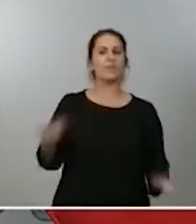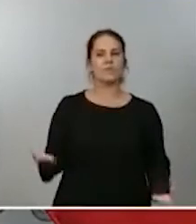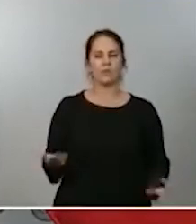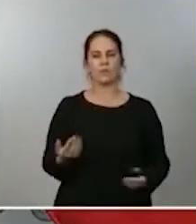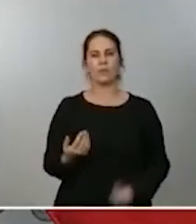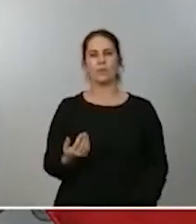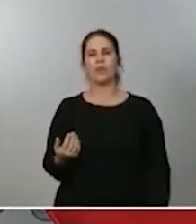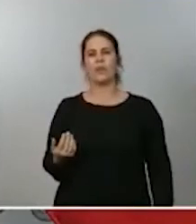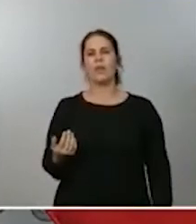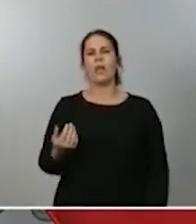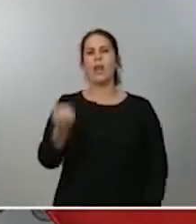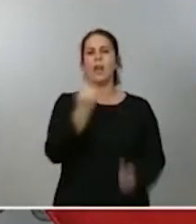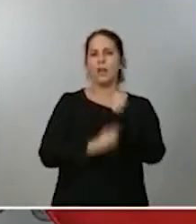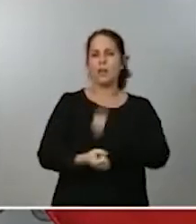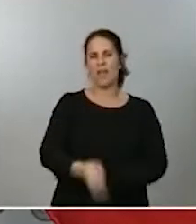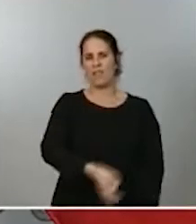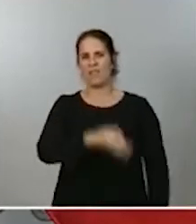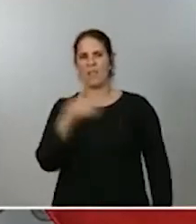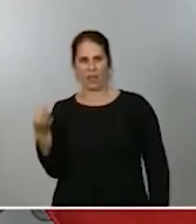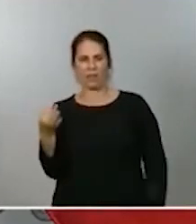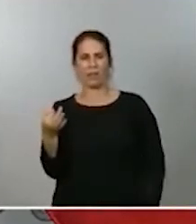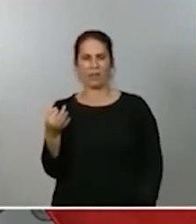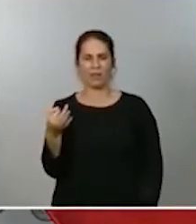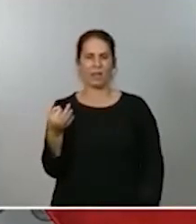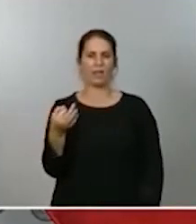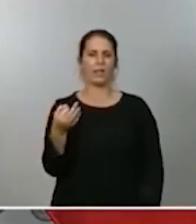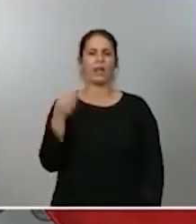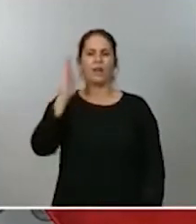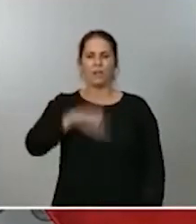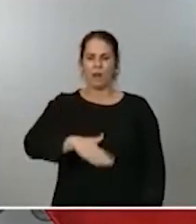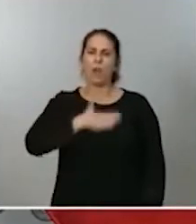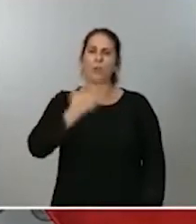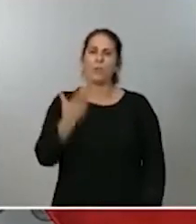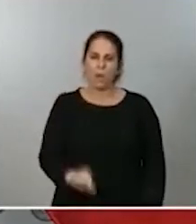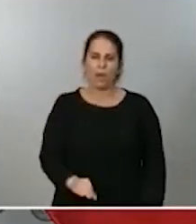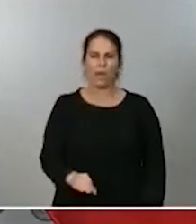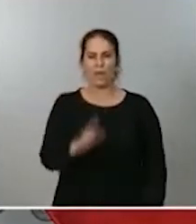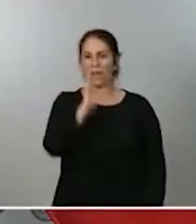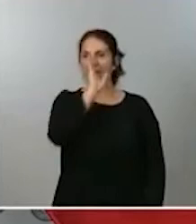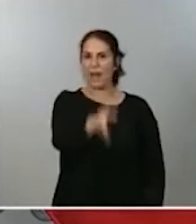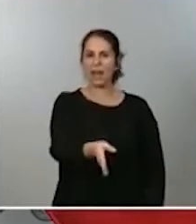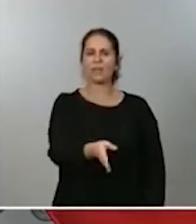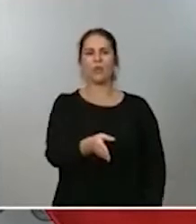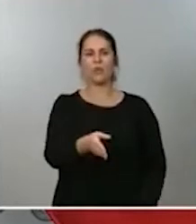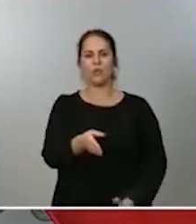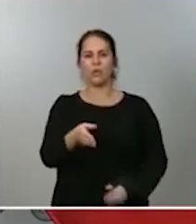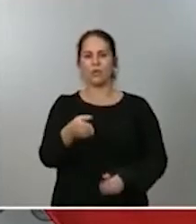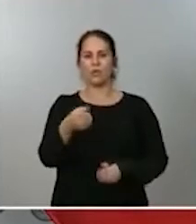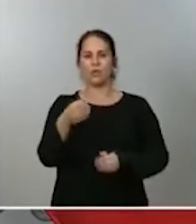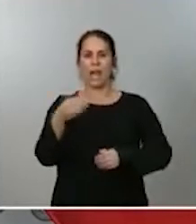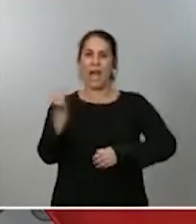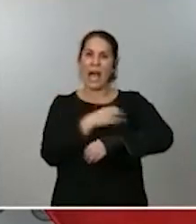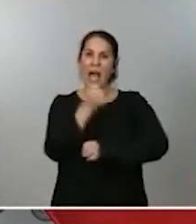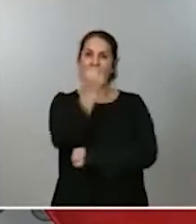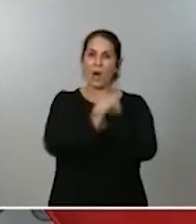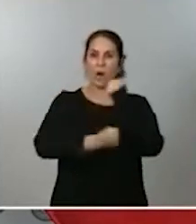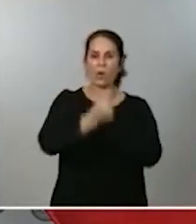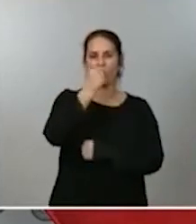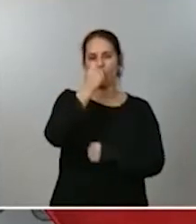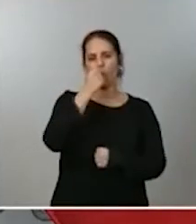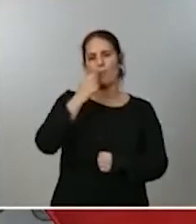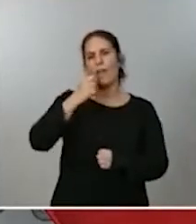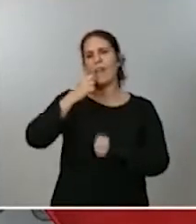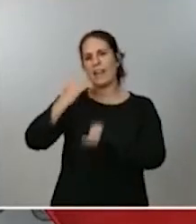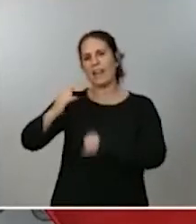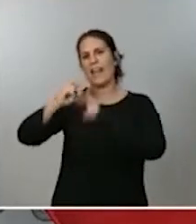eficientes que permitan trasladar de forma clara, de forma directa, los ahorros que implica la producción renovable a todos los